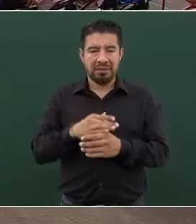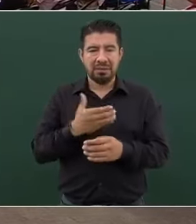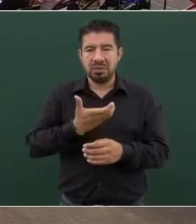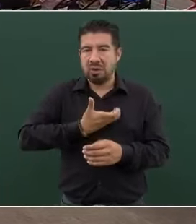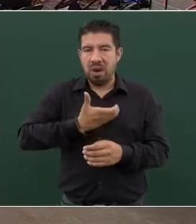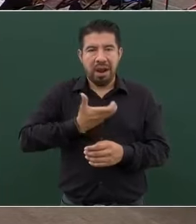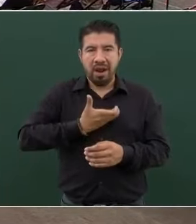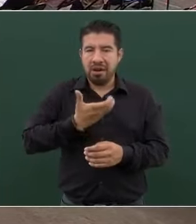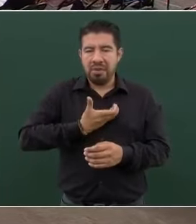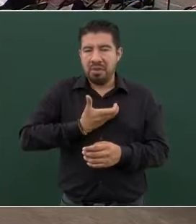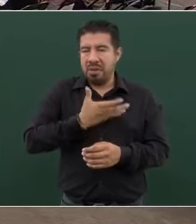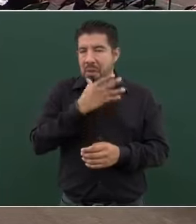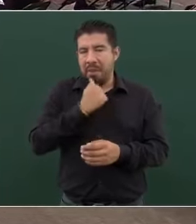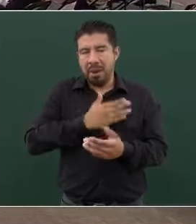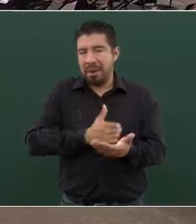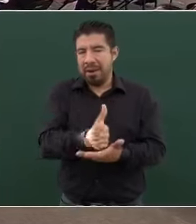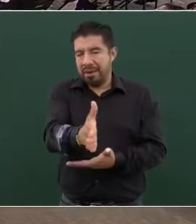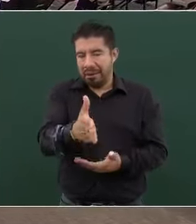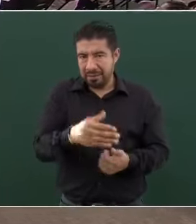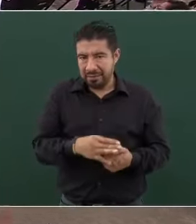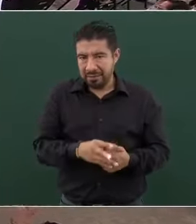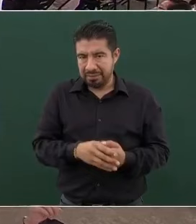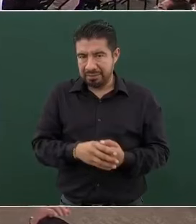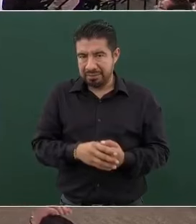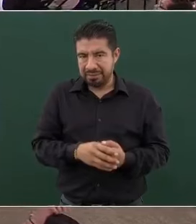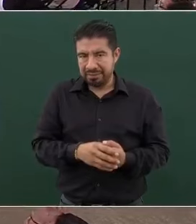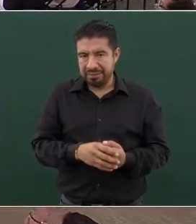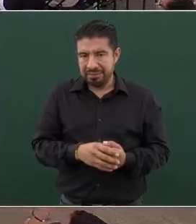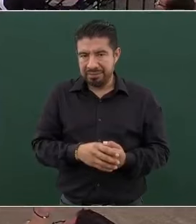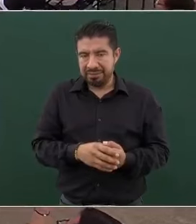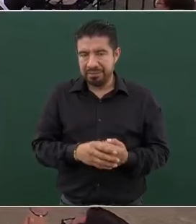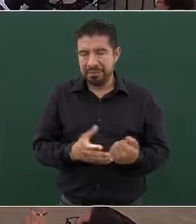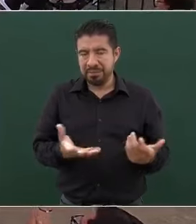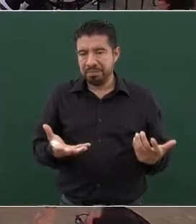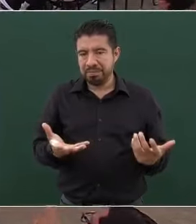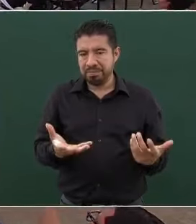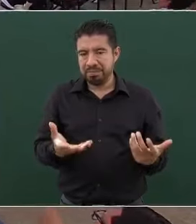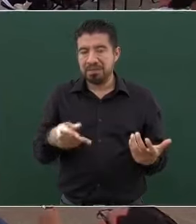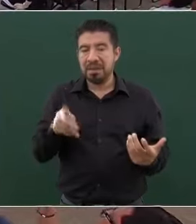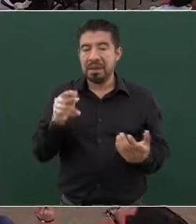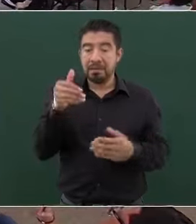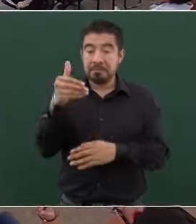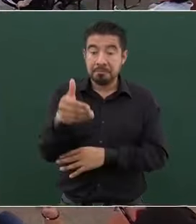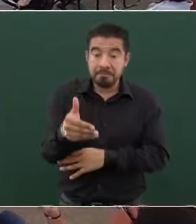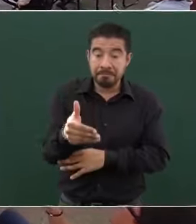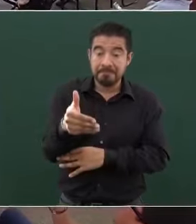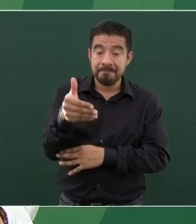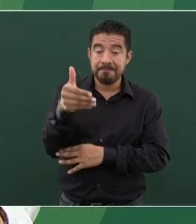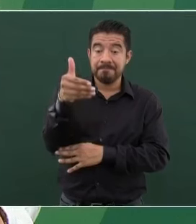pero tampoco izaban la bandera,